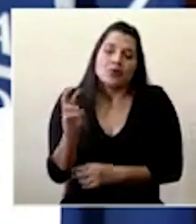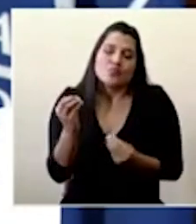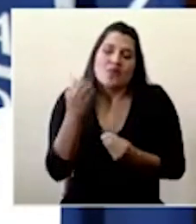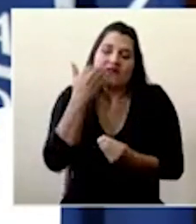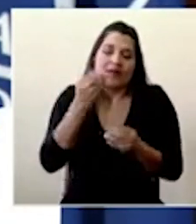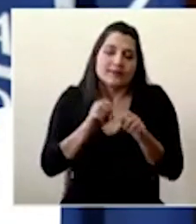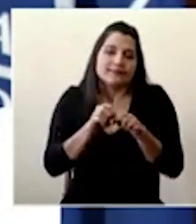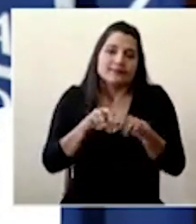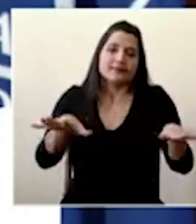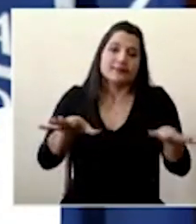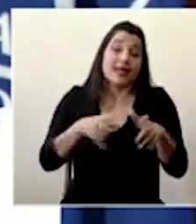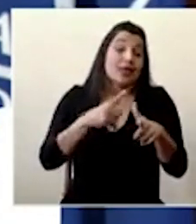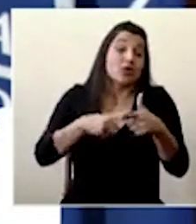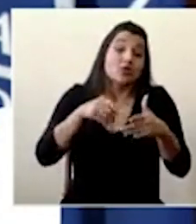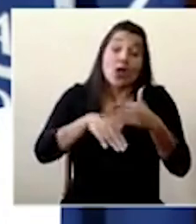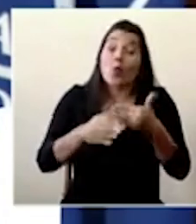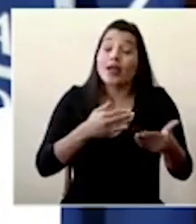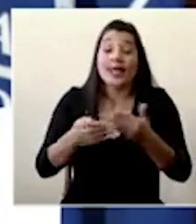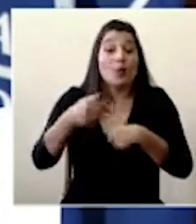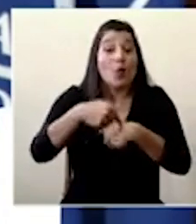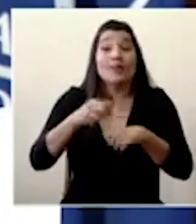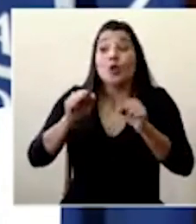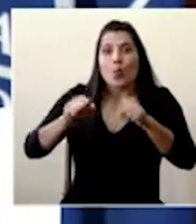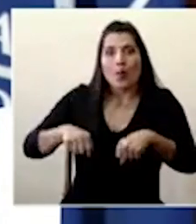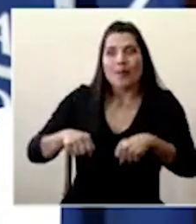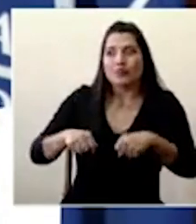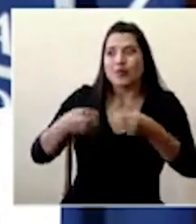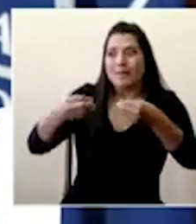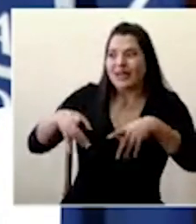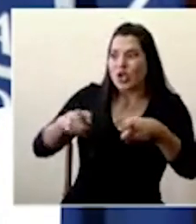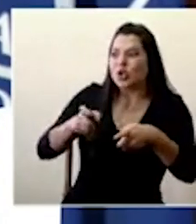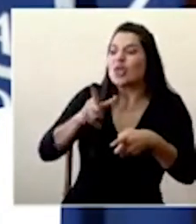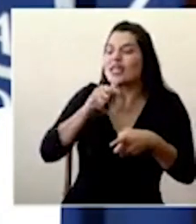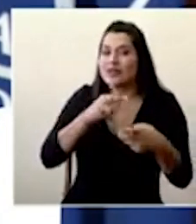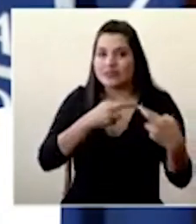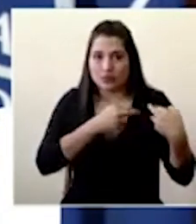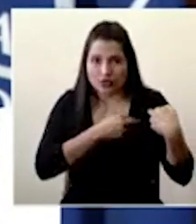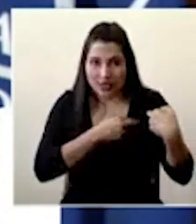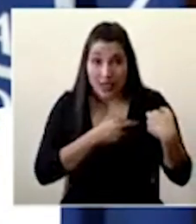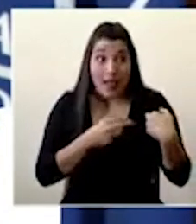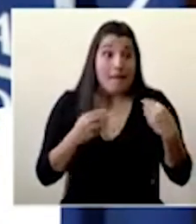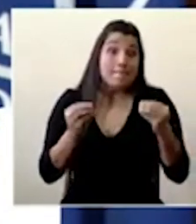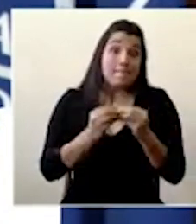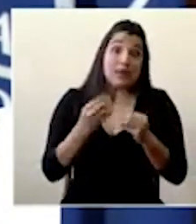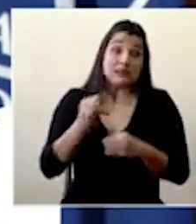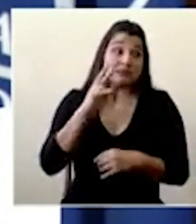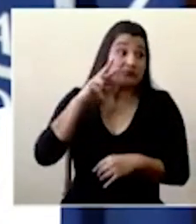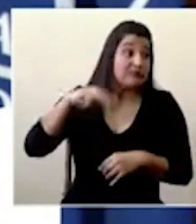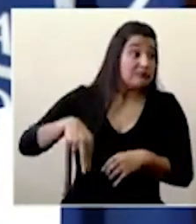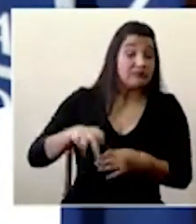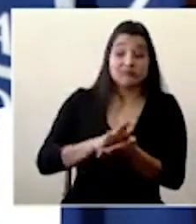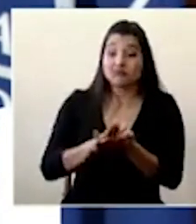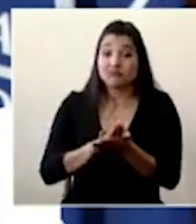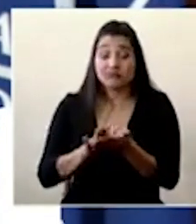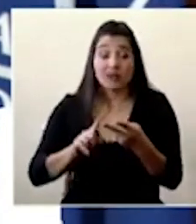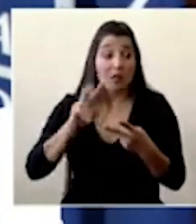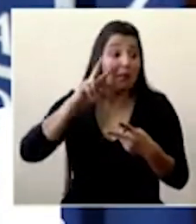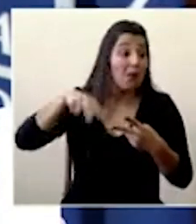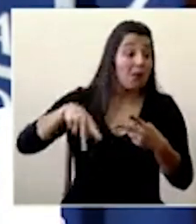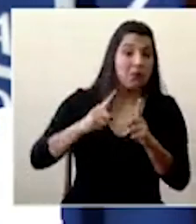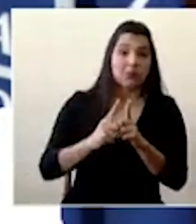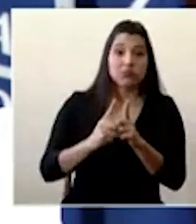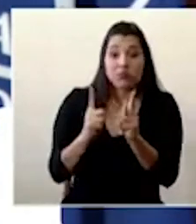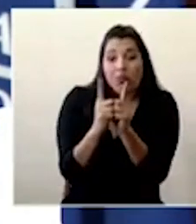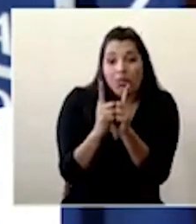y puede haber en algún momento transmisión comunitaria sobre todo cuando no hay distanciamiento social cuando no seguimos las medidas de higiene y cuando no hacemos